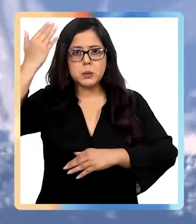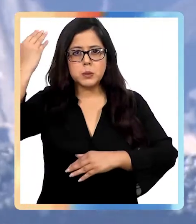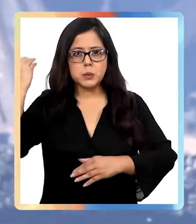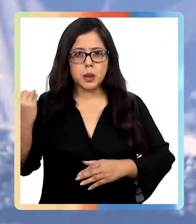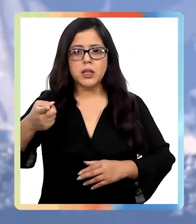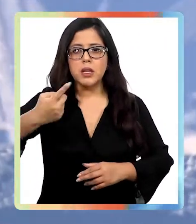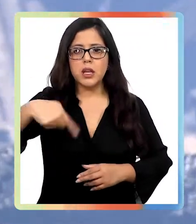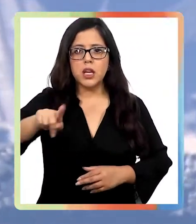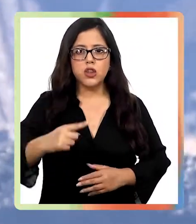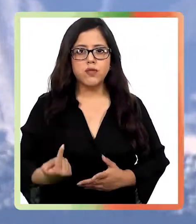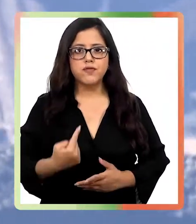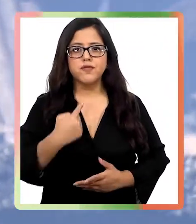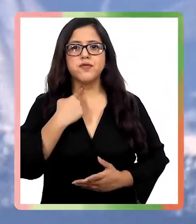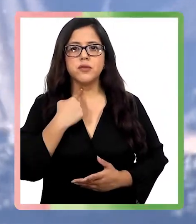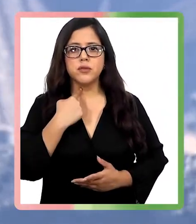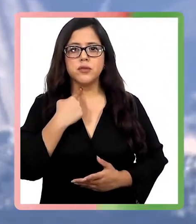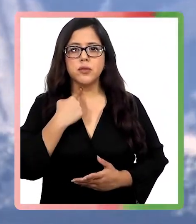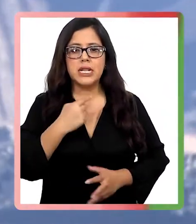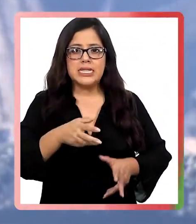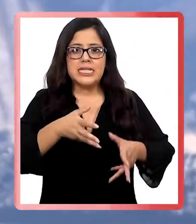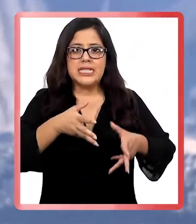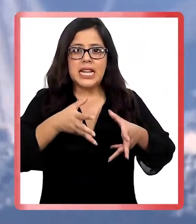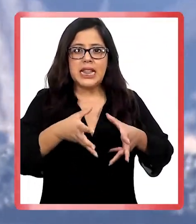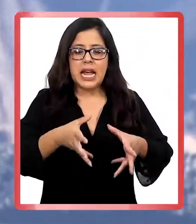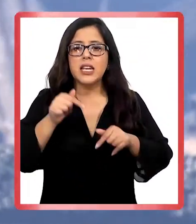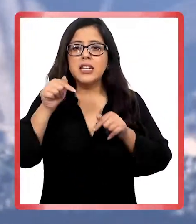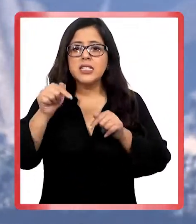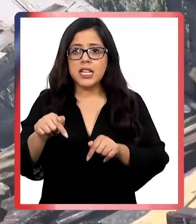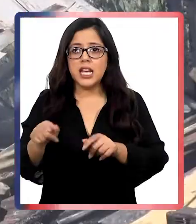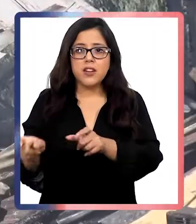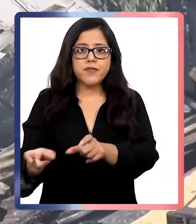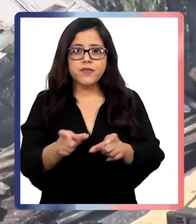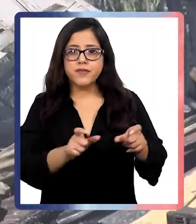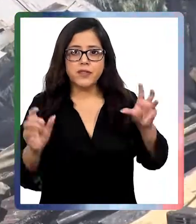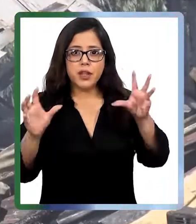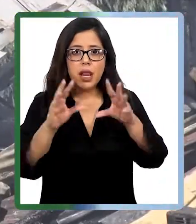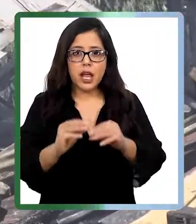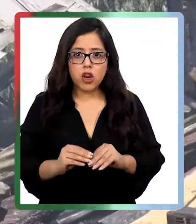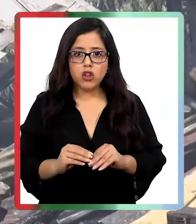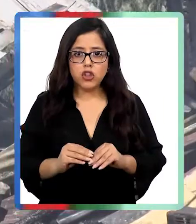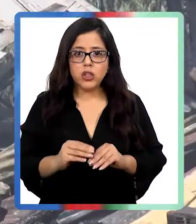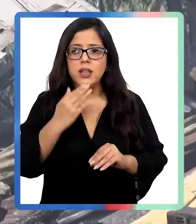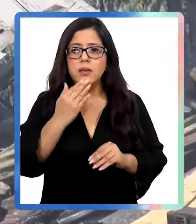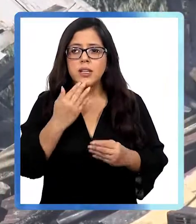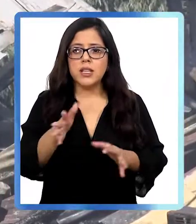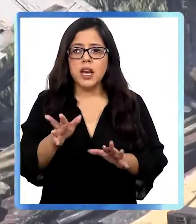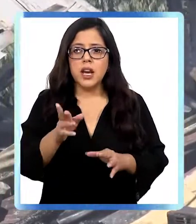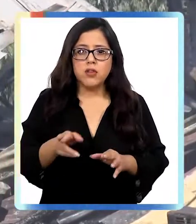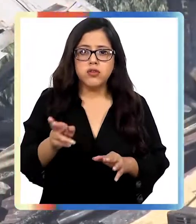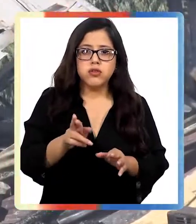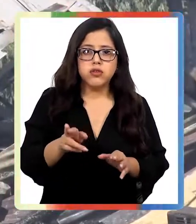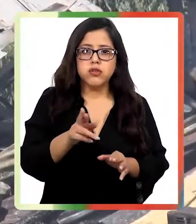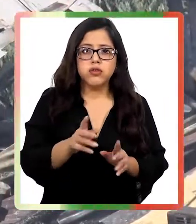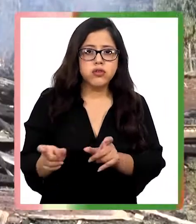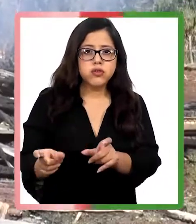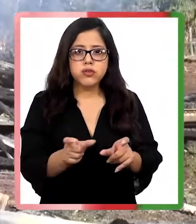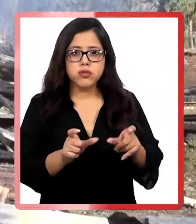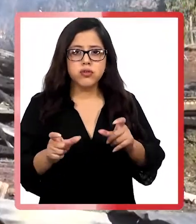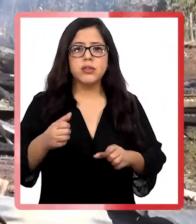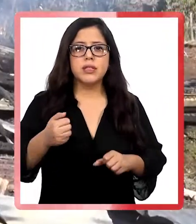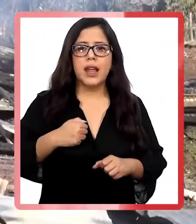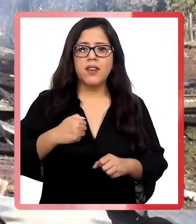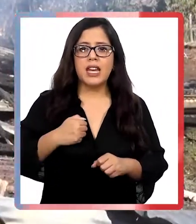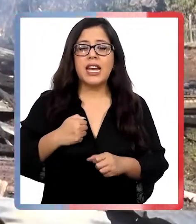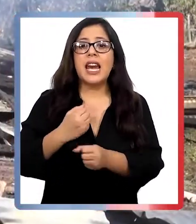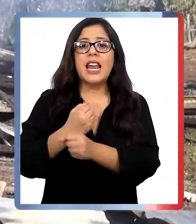víctimas de ataques y que el predio tenía vigilancia durante la noche y rondas periódicas de carabineros durante el día. La